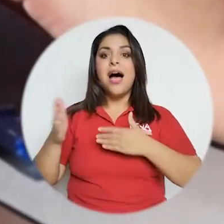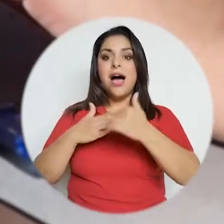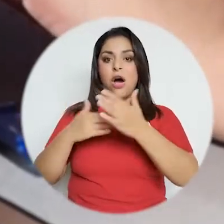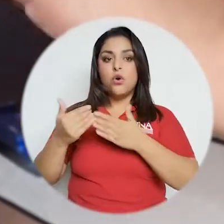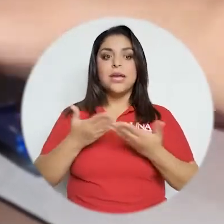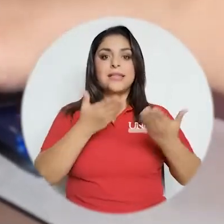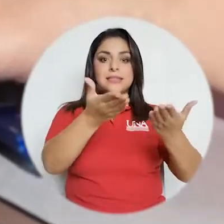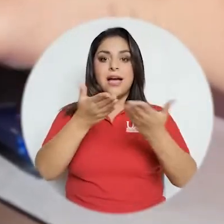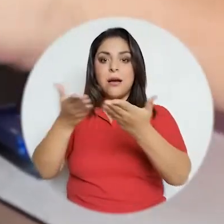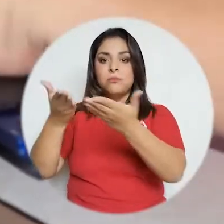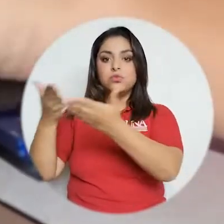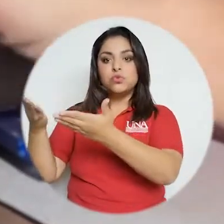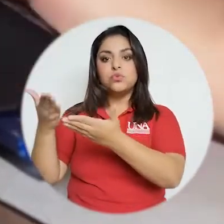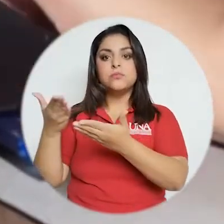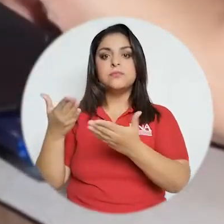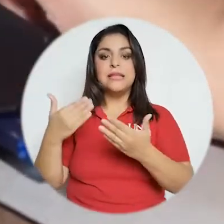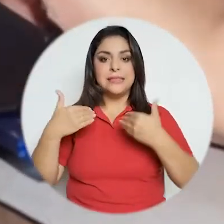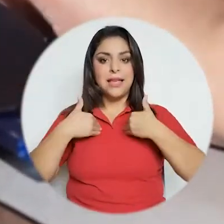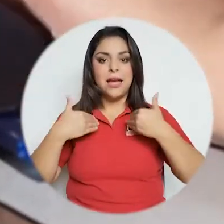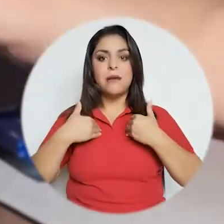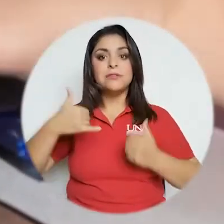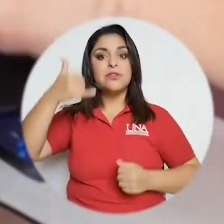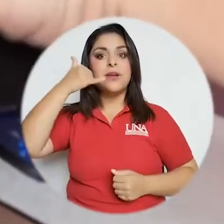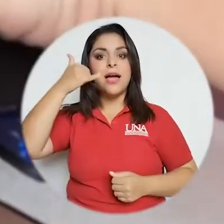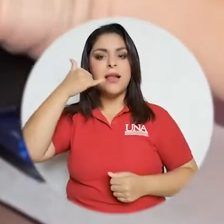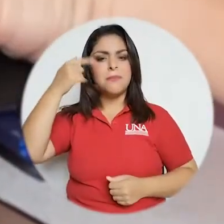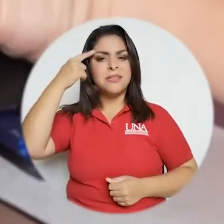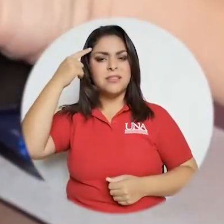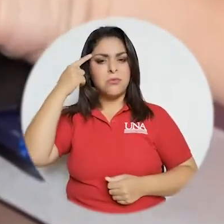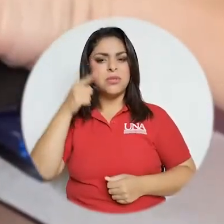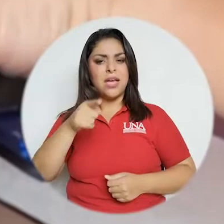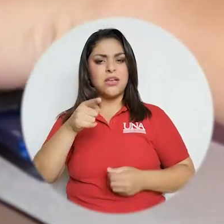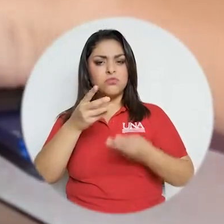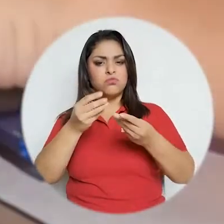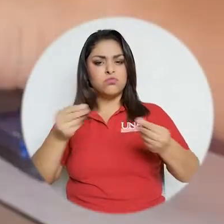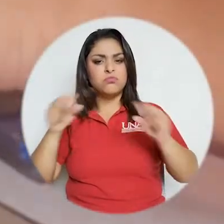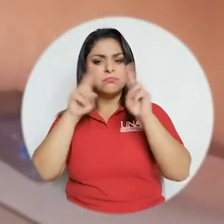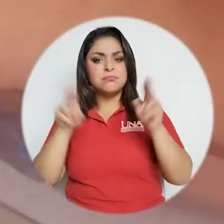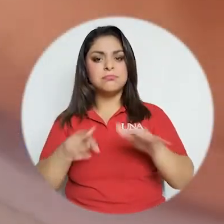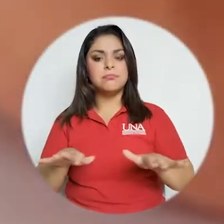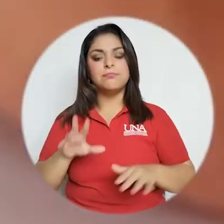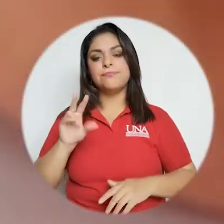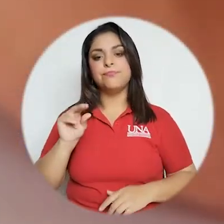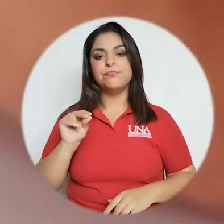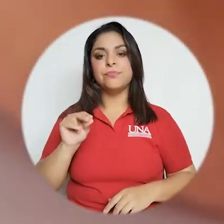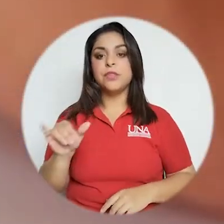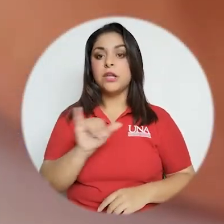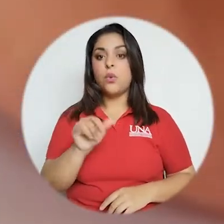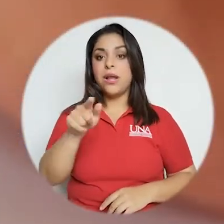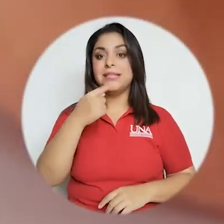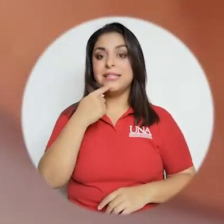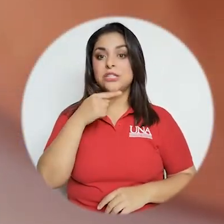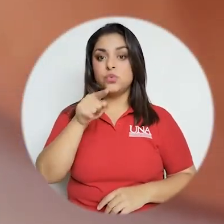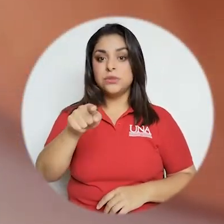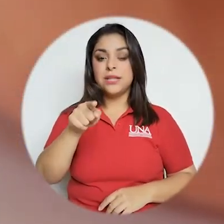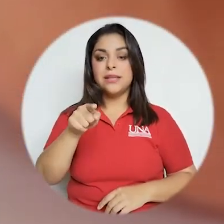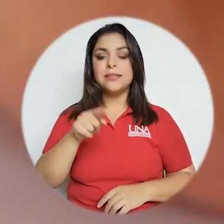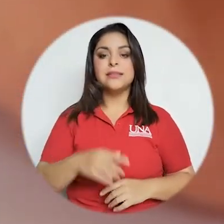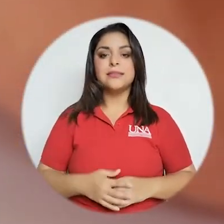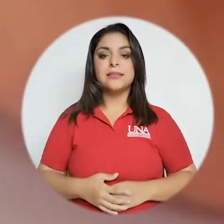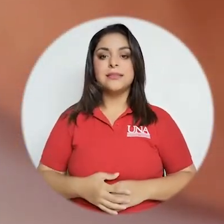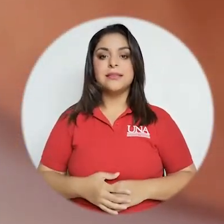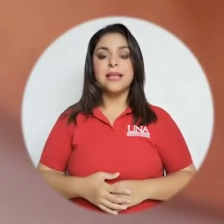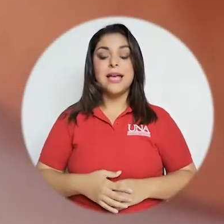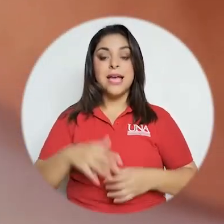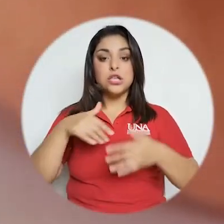digital incluyendo los dispositivos móviles tengamos como país resuelto esta brecha como bien señala usted en el caso